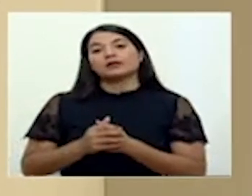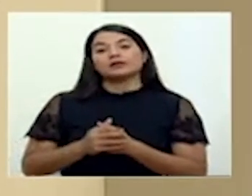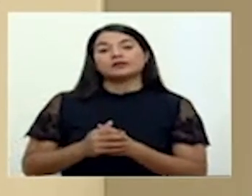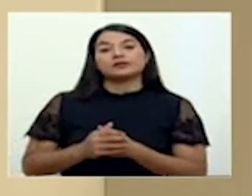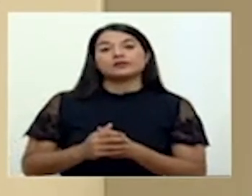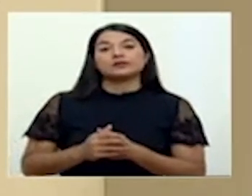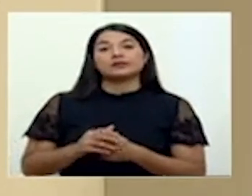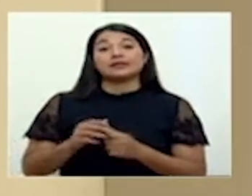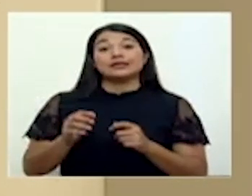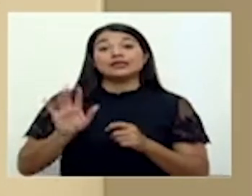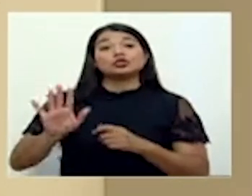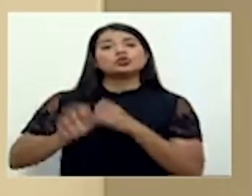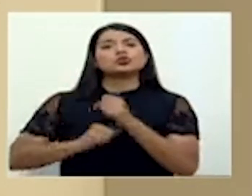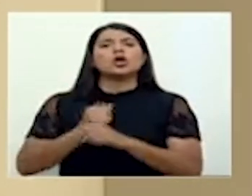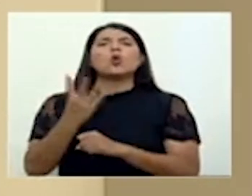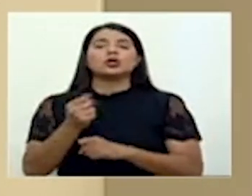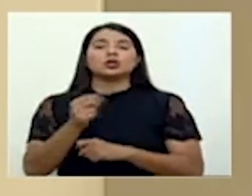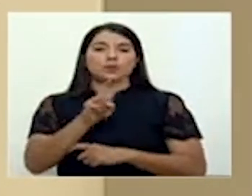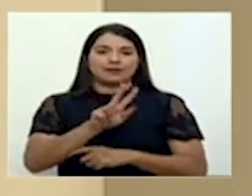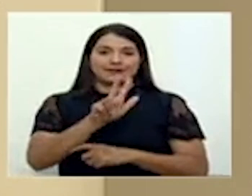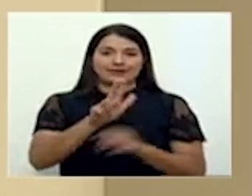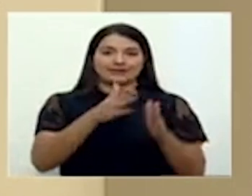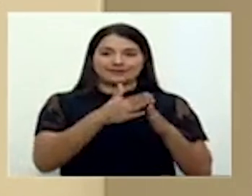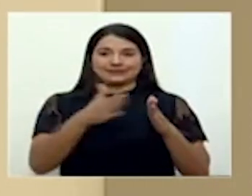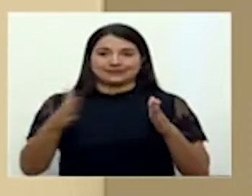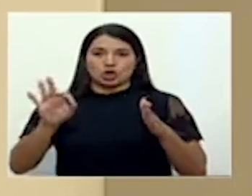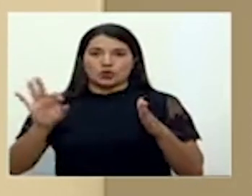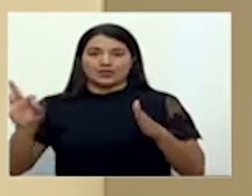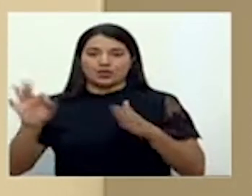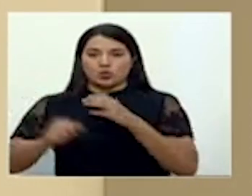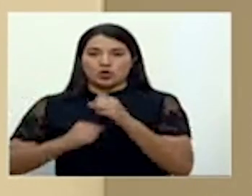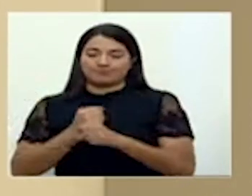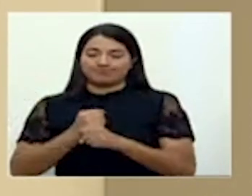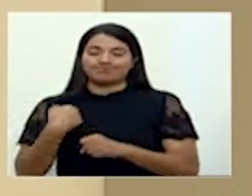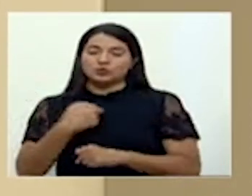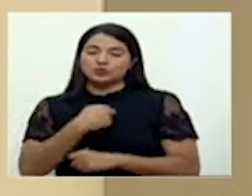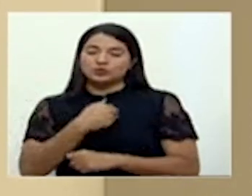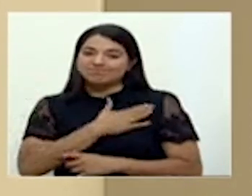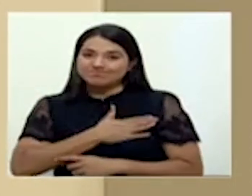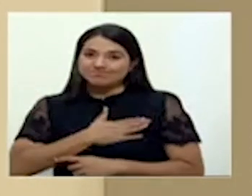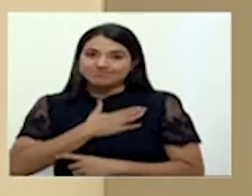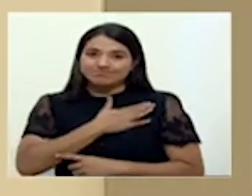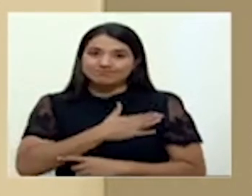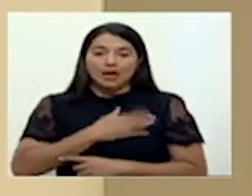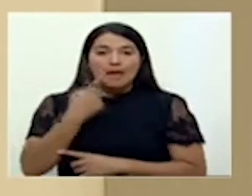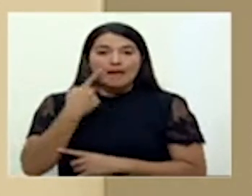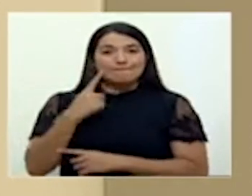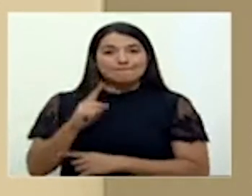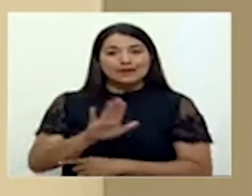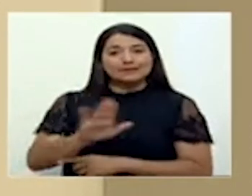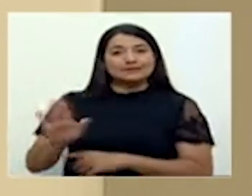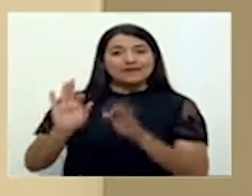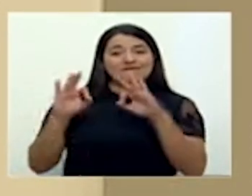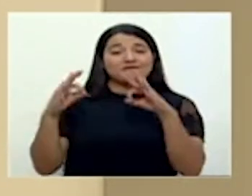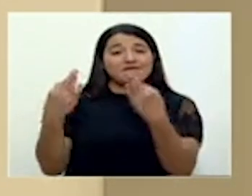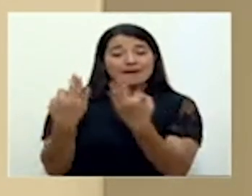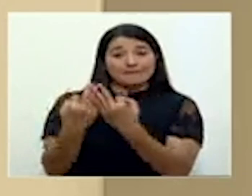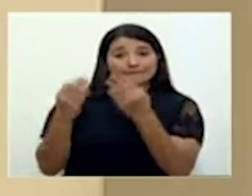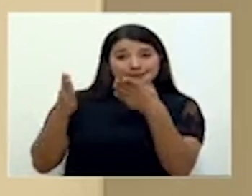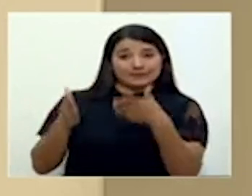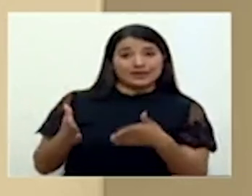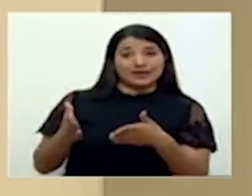desde los 23 hasta los 99 años. Nuestro más sentido pésame a los familiares de estas personas que